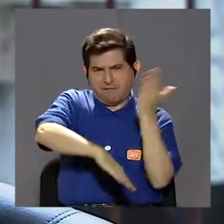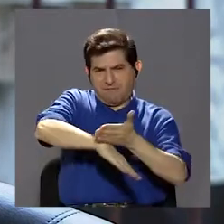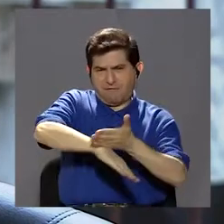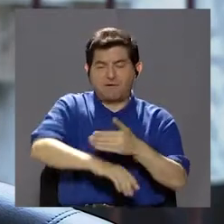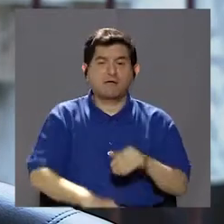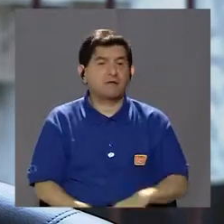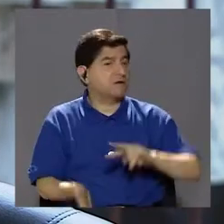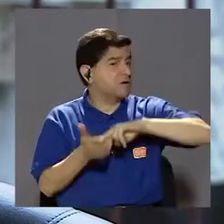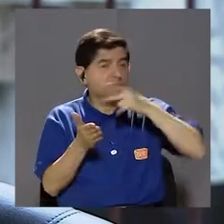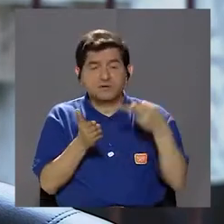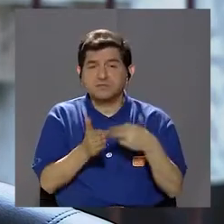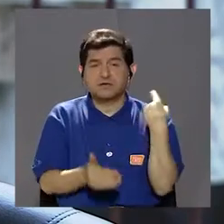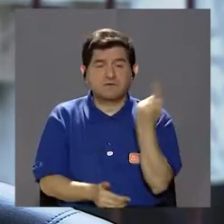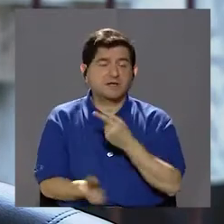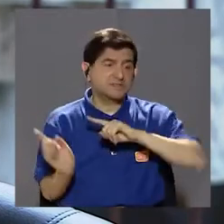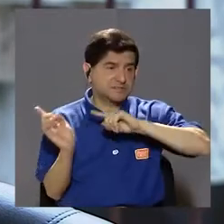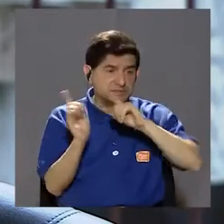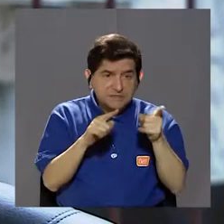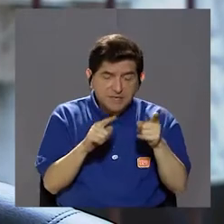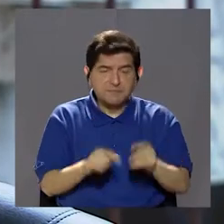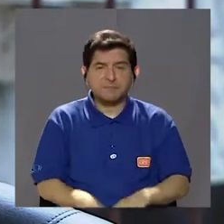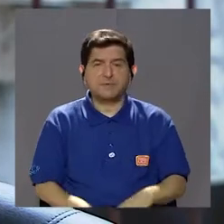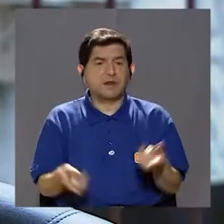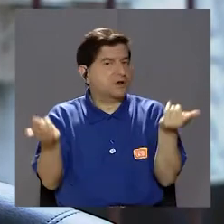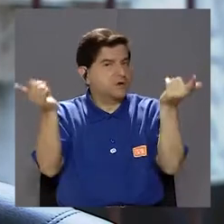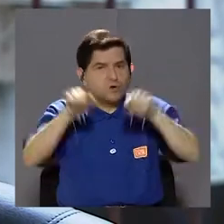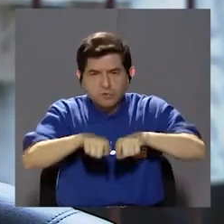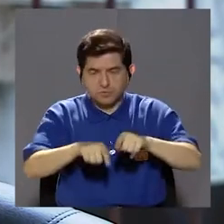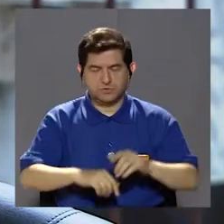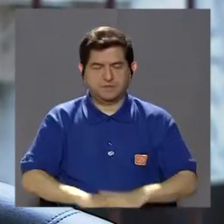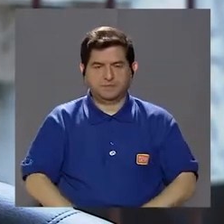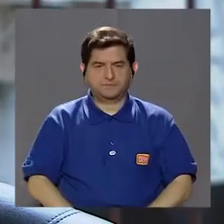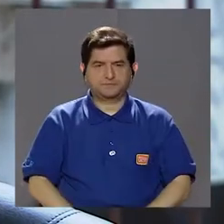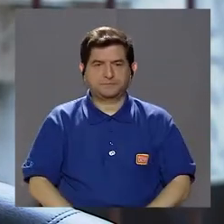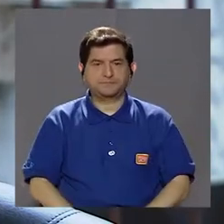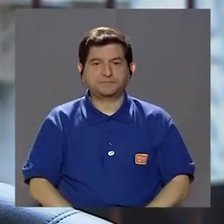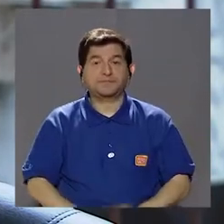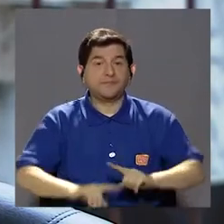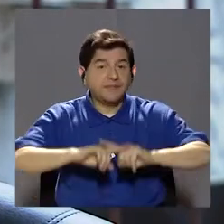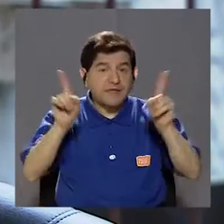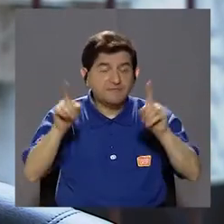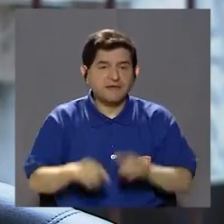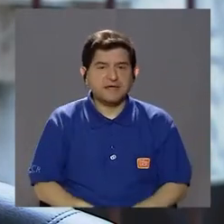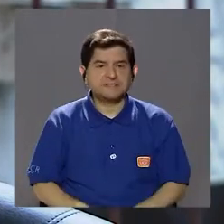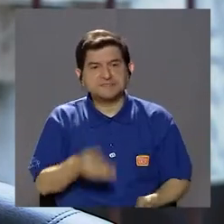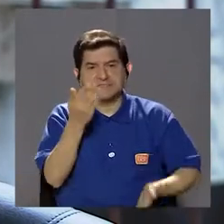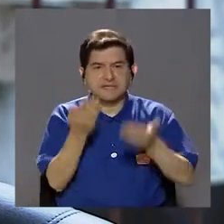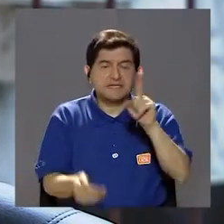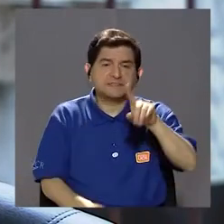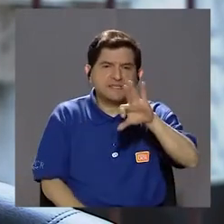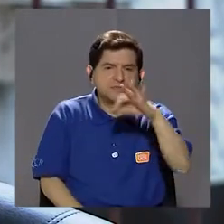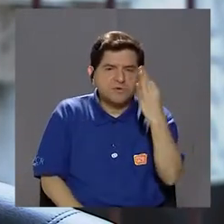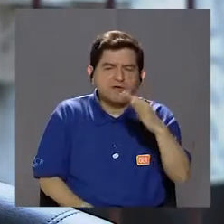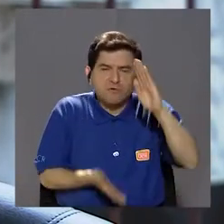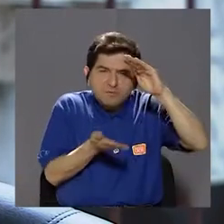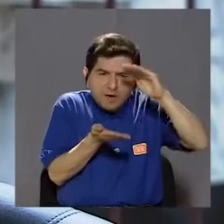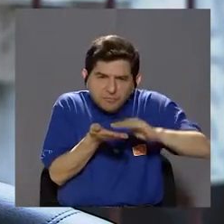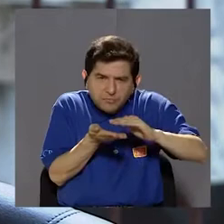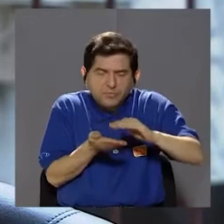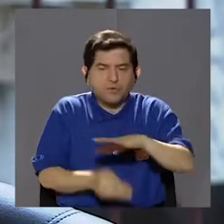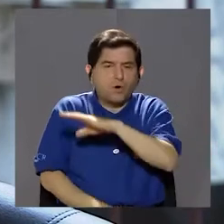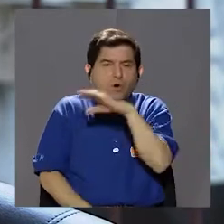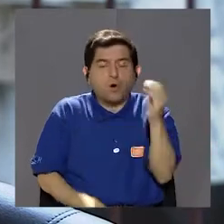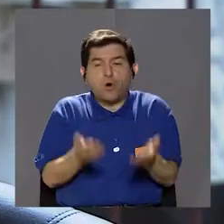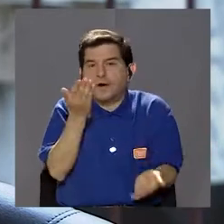eso no quiere decir que porque usted siempre asista así, no quiere decir que no le vaya a un espolón, la diferencia es que o le da un espolón de una magnitud